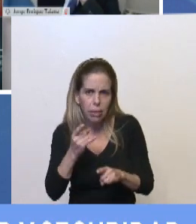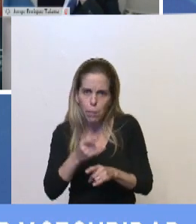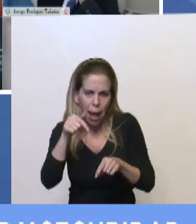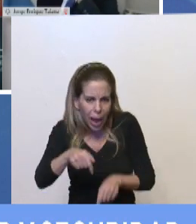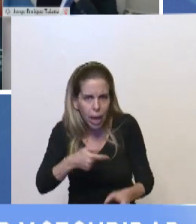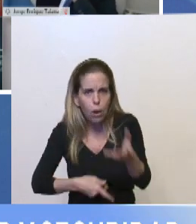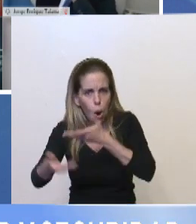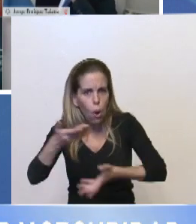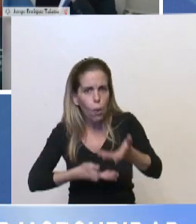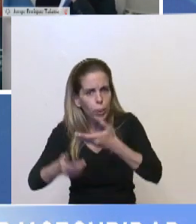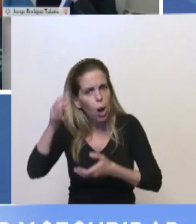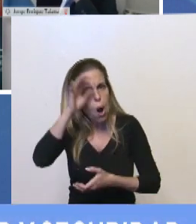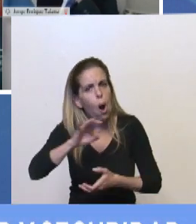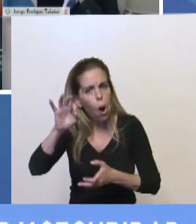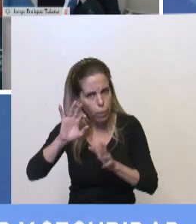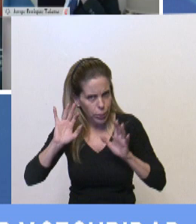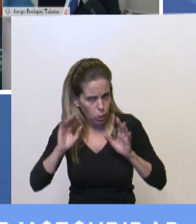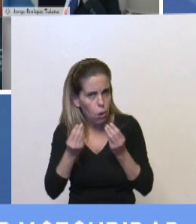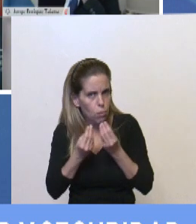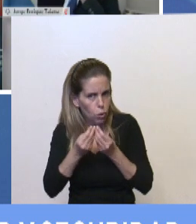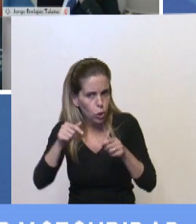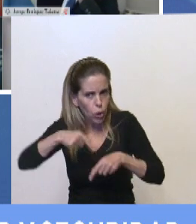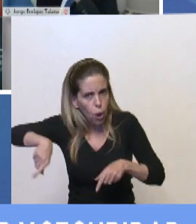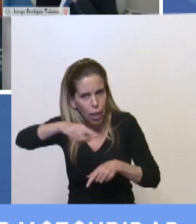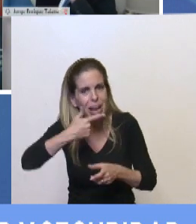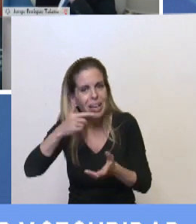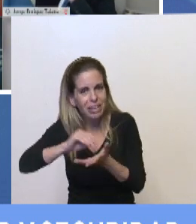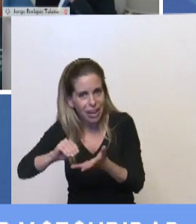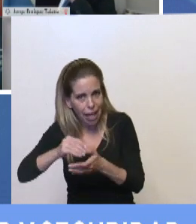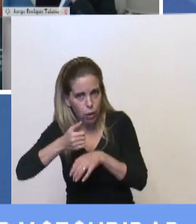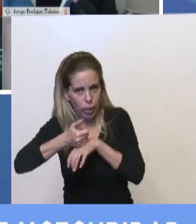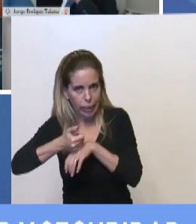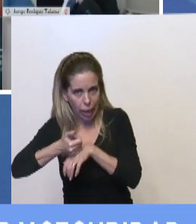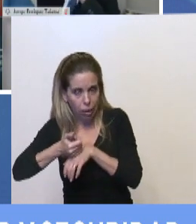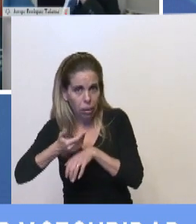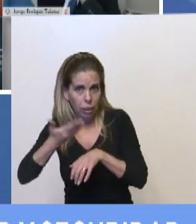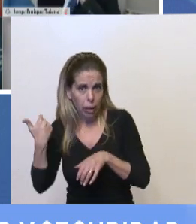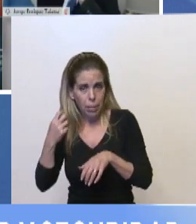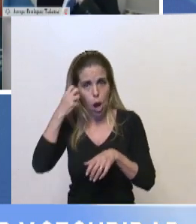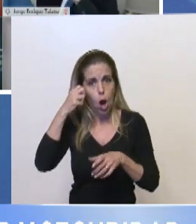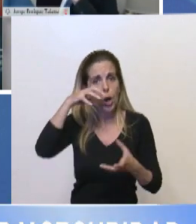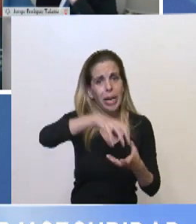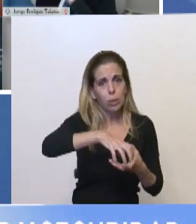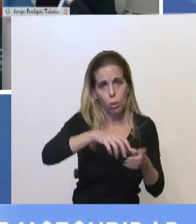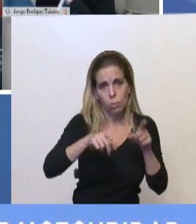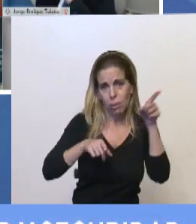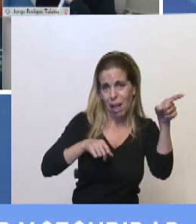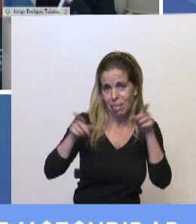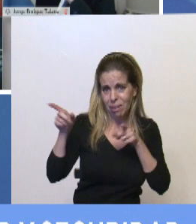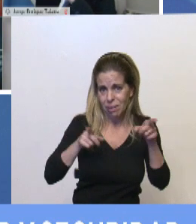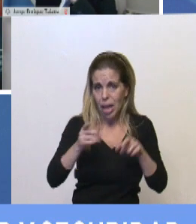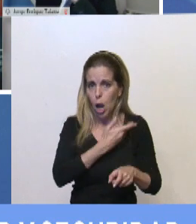Y recordemos, porque muchos senadores formaron parte de este Congreso de la Nación en los periodos anteriores,